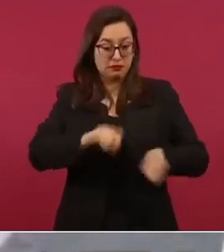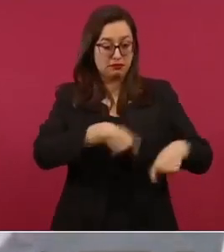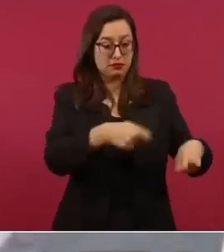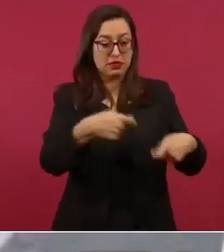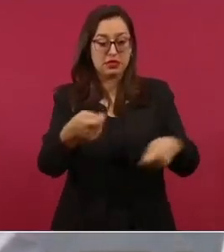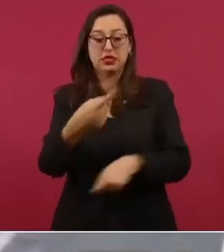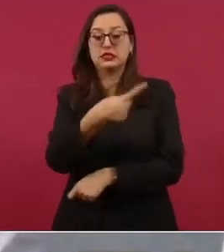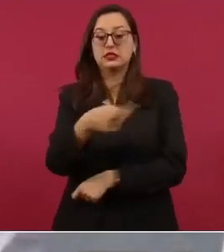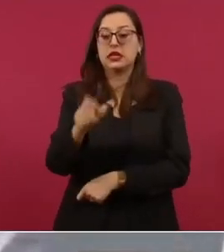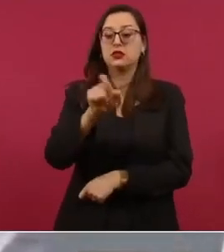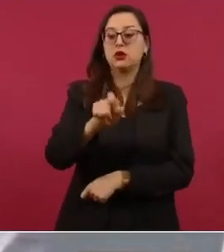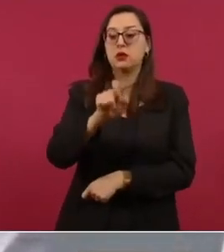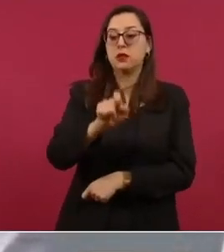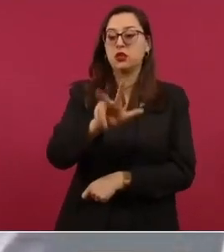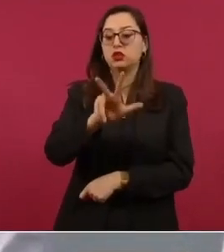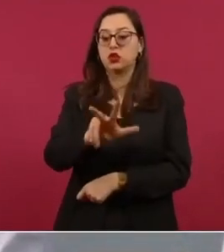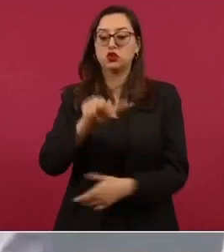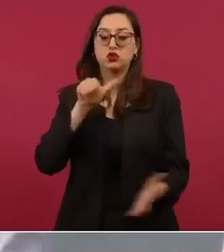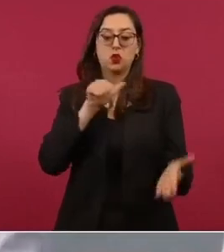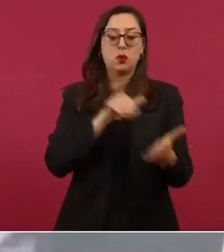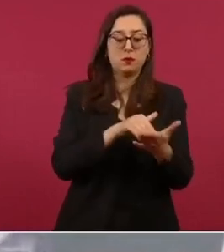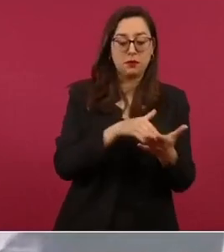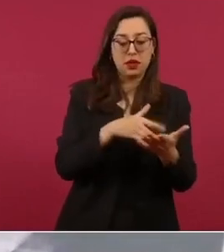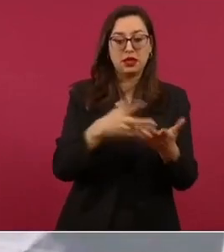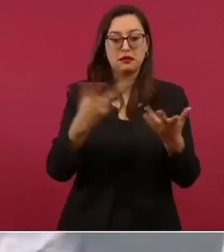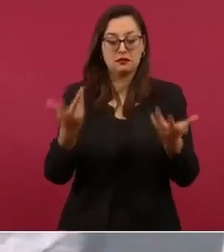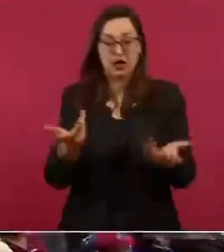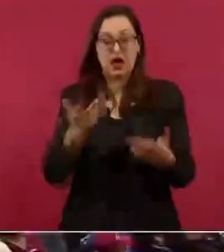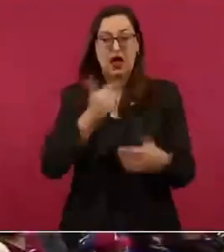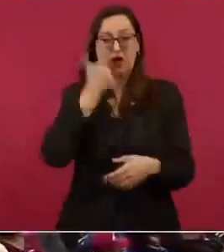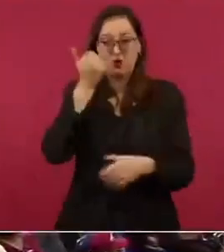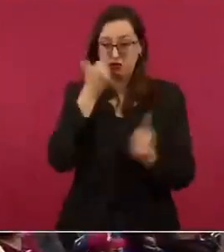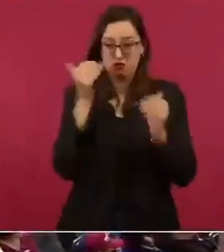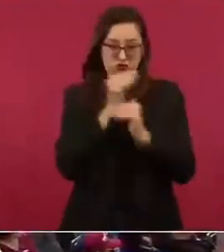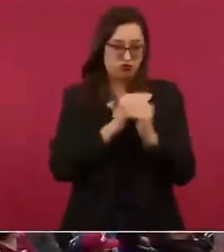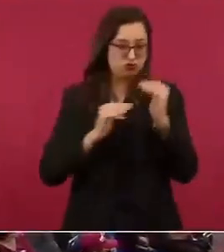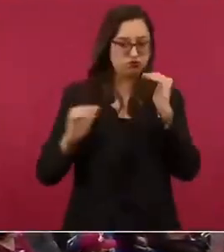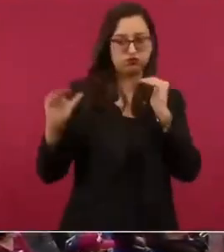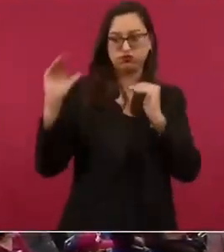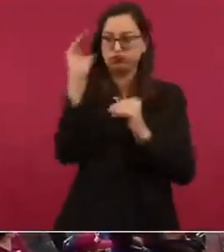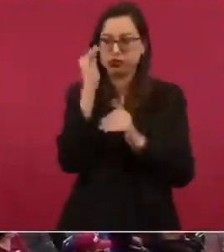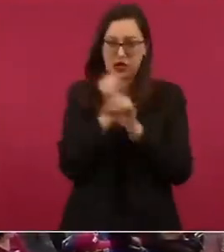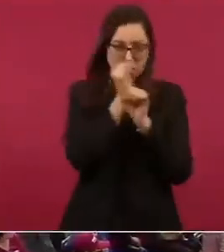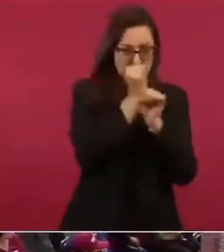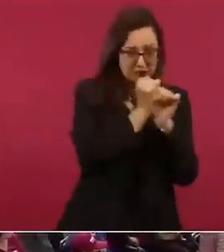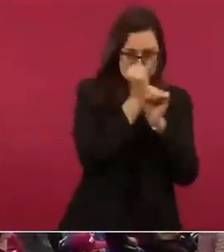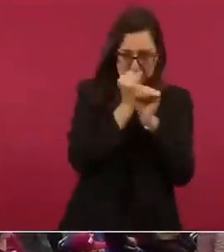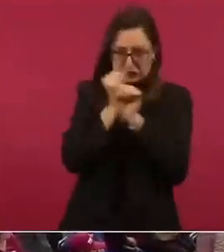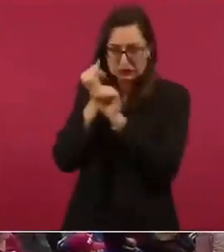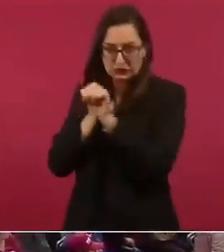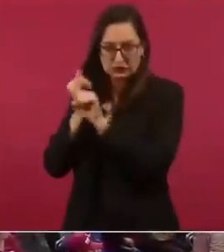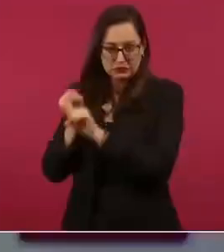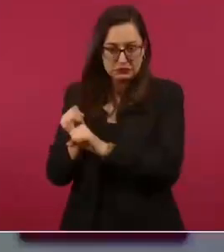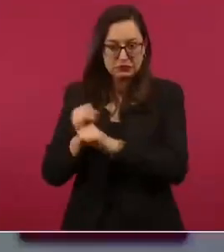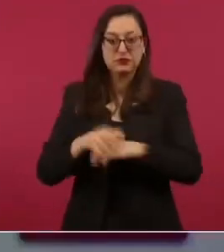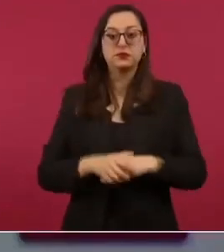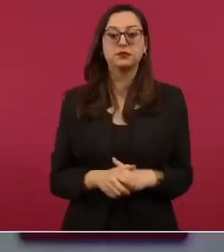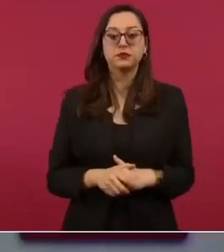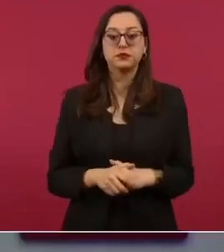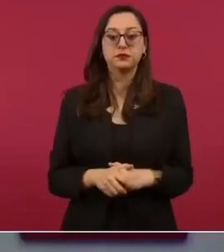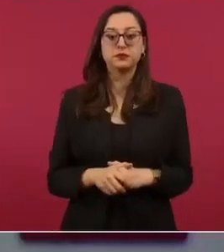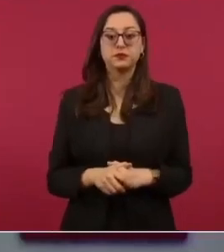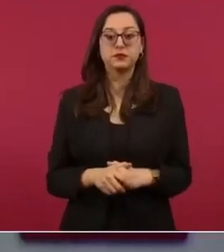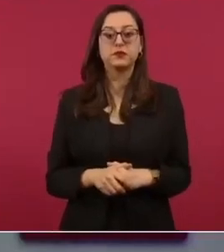novecientos cincuenta becas a estudiantes de posgrado y a investigadores hemos